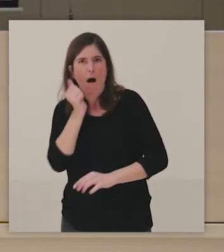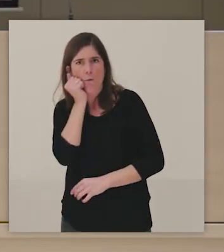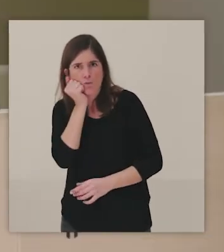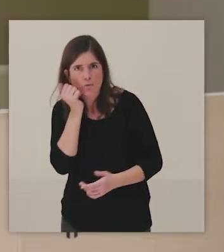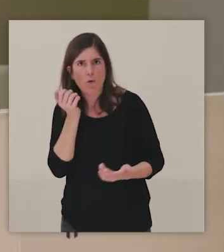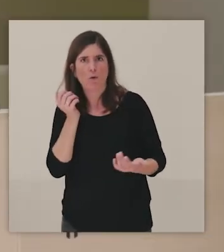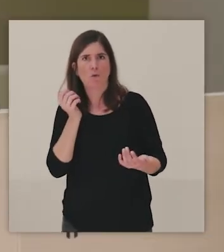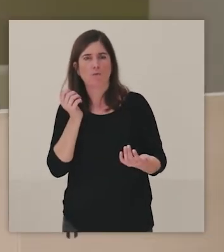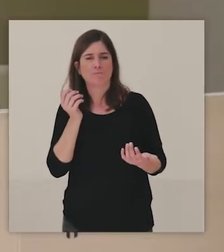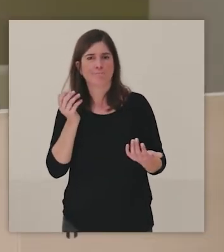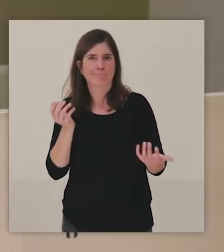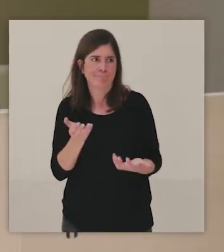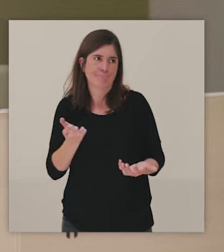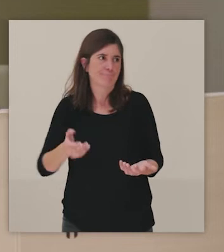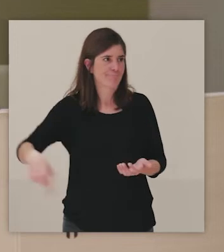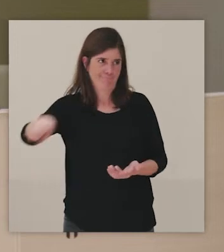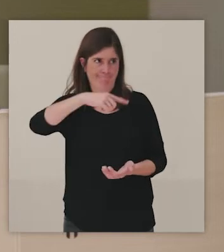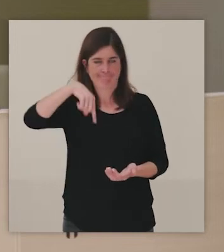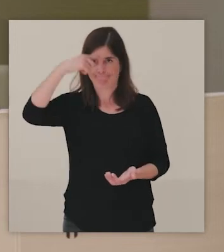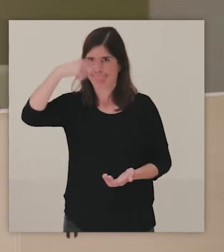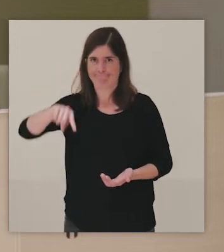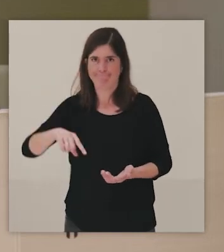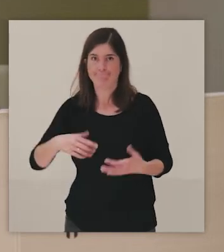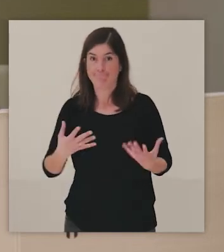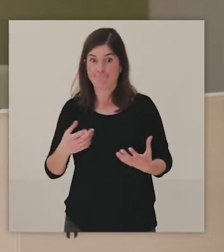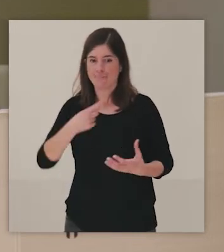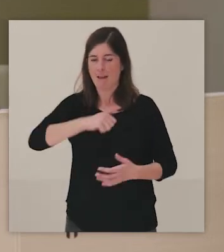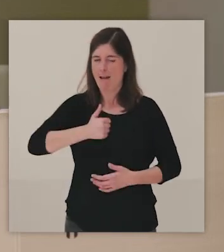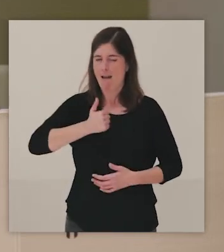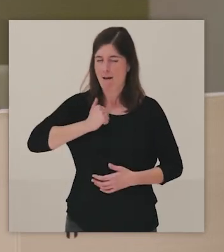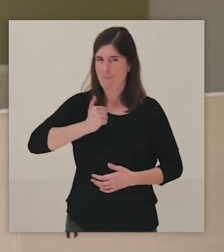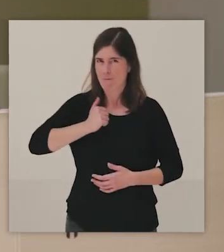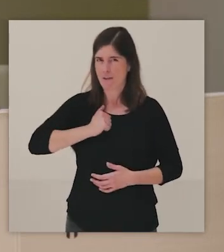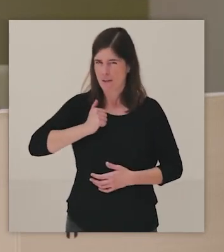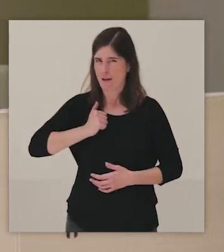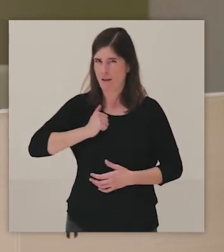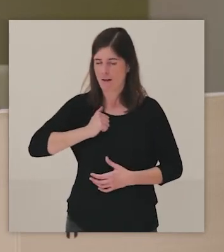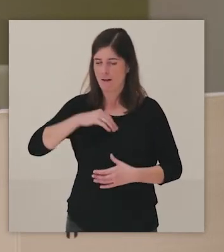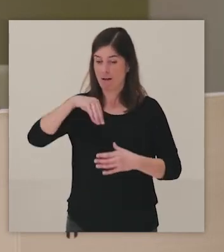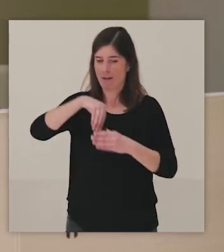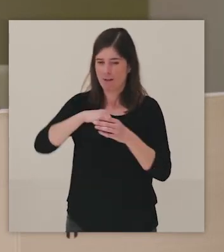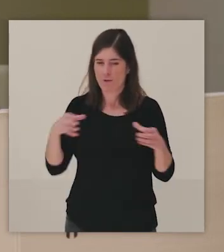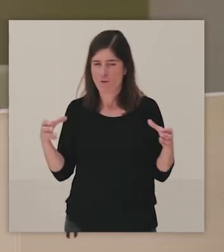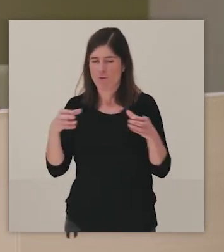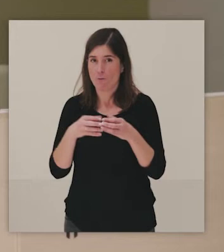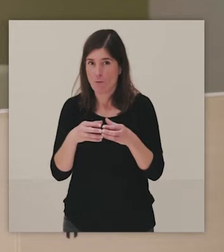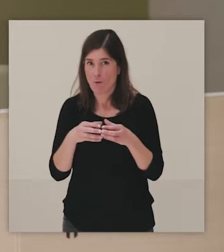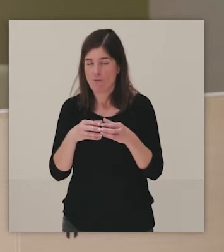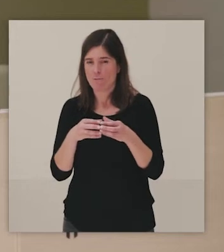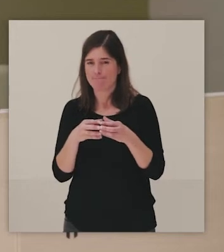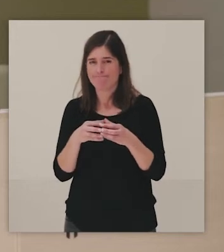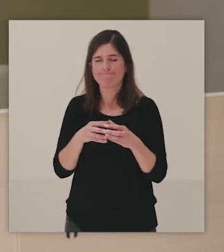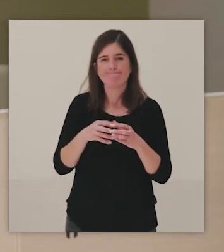lo que queramos o lo que ya sabemos. Entonces, trabajar también desde ese lugar